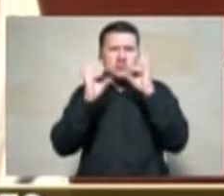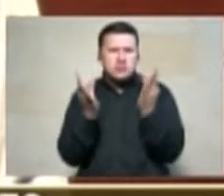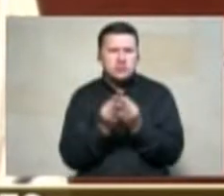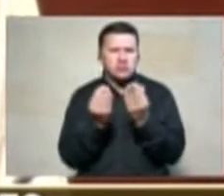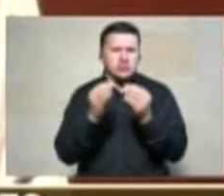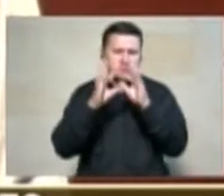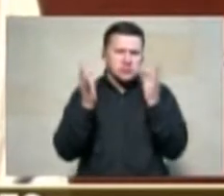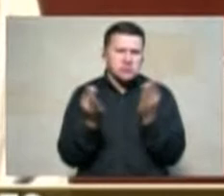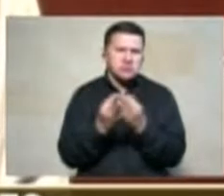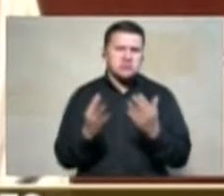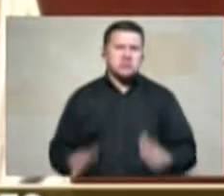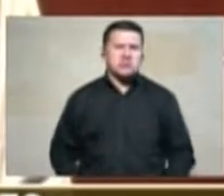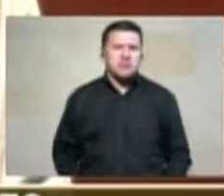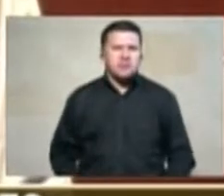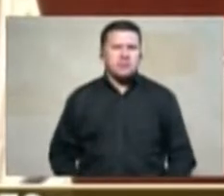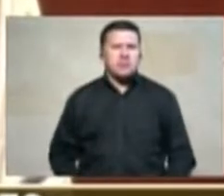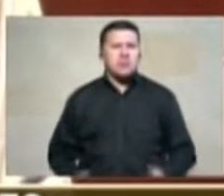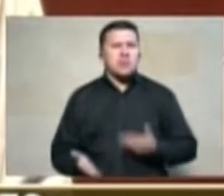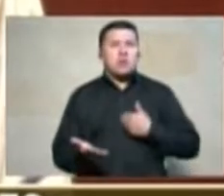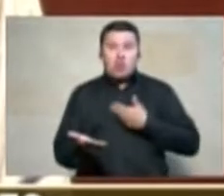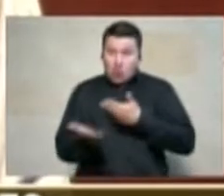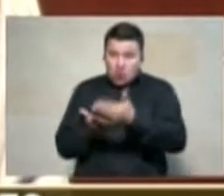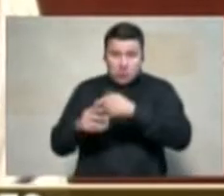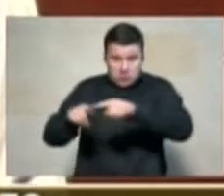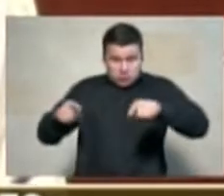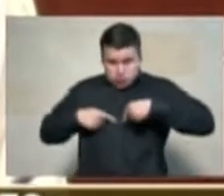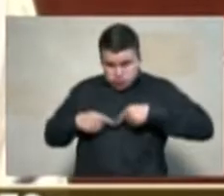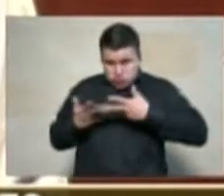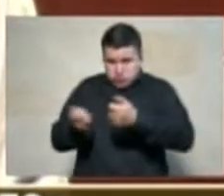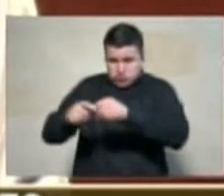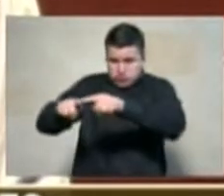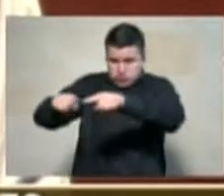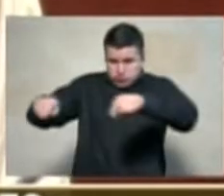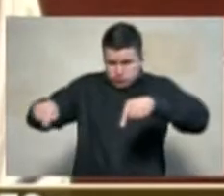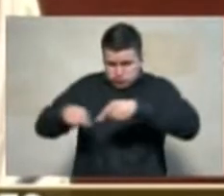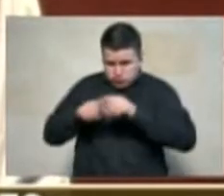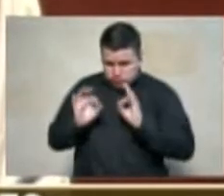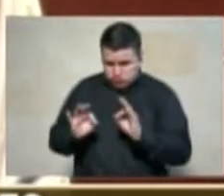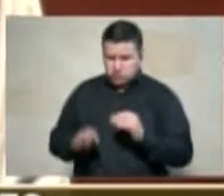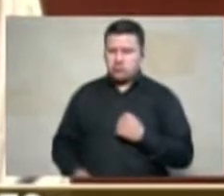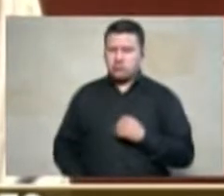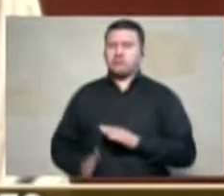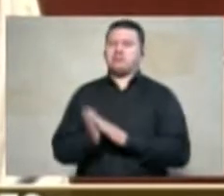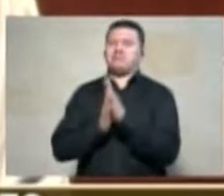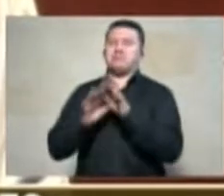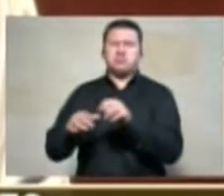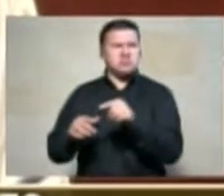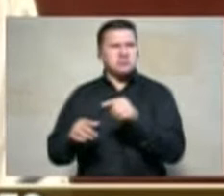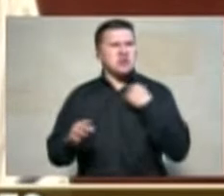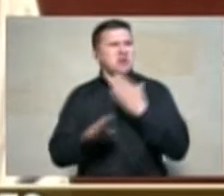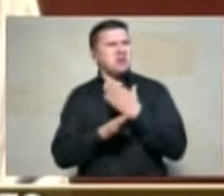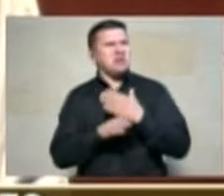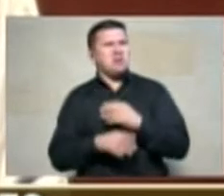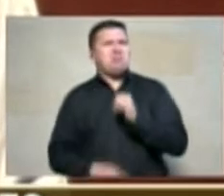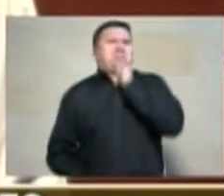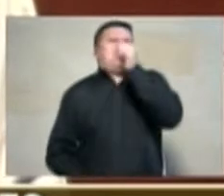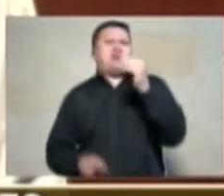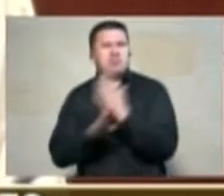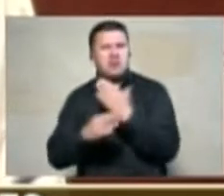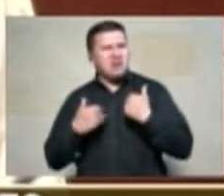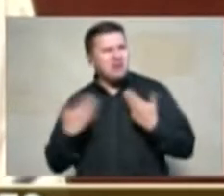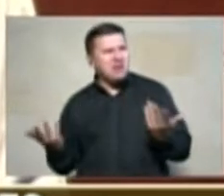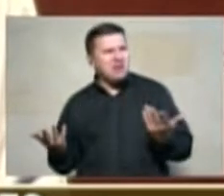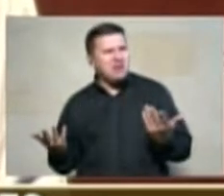que compramos predios y que hemos sido más víctimas del conflicto que aquellos